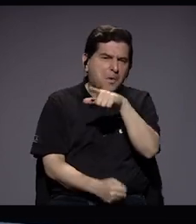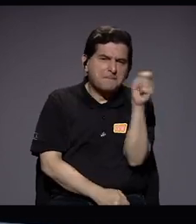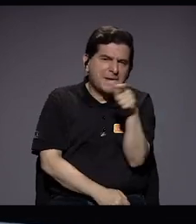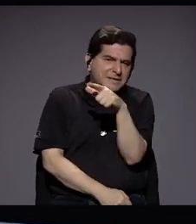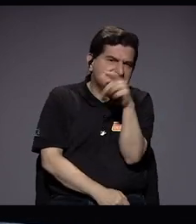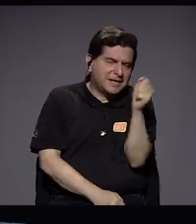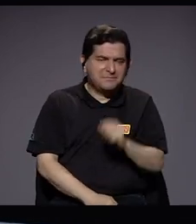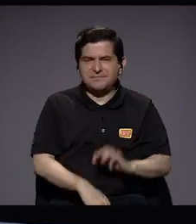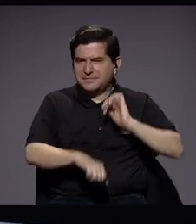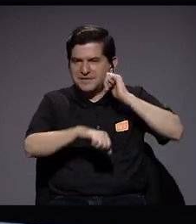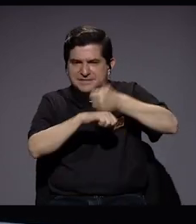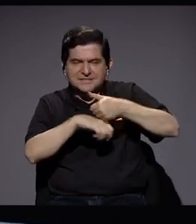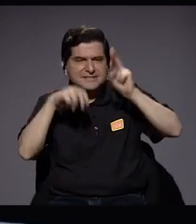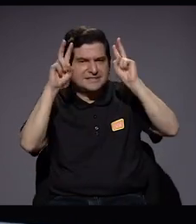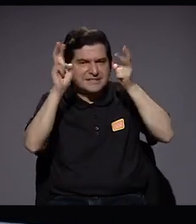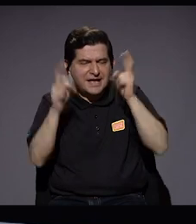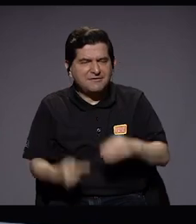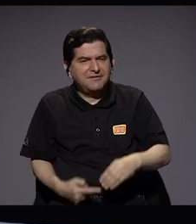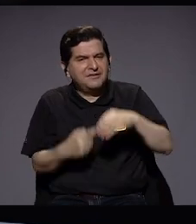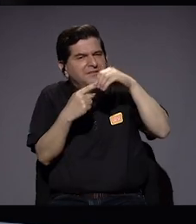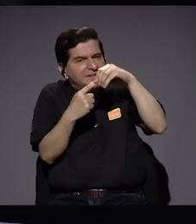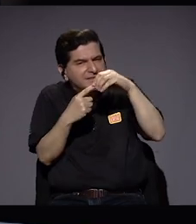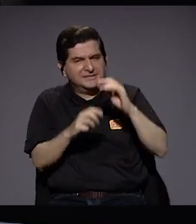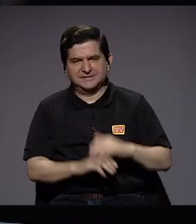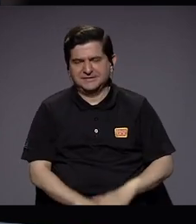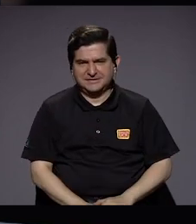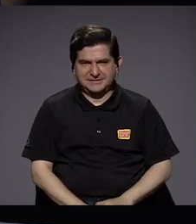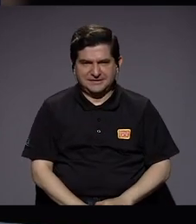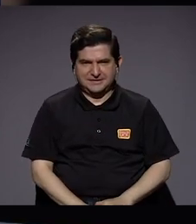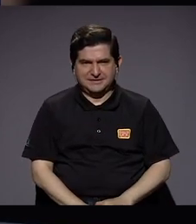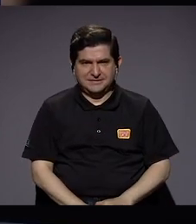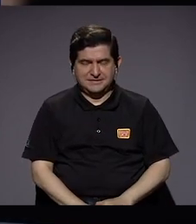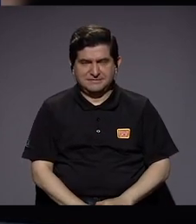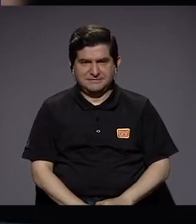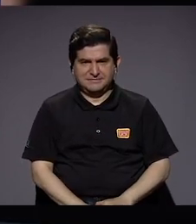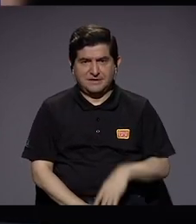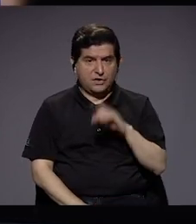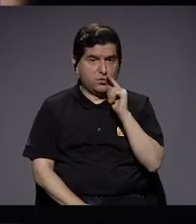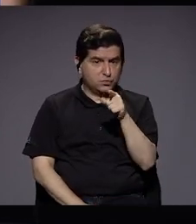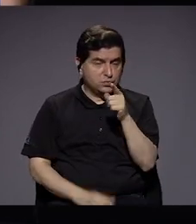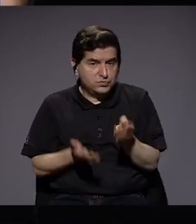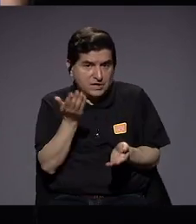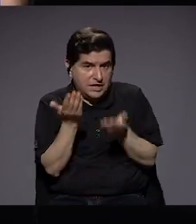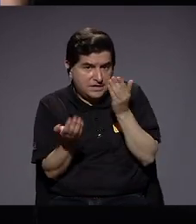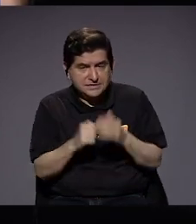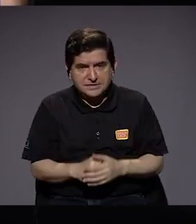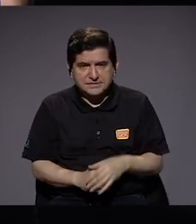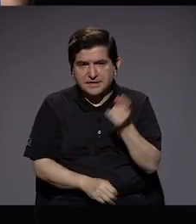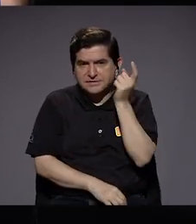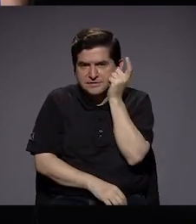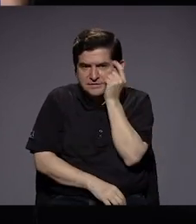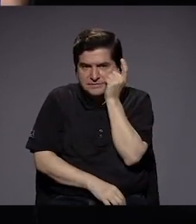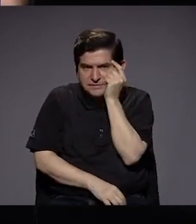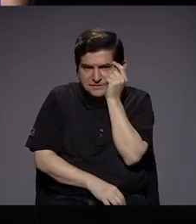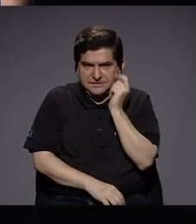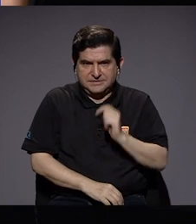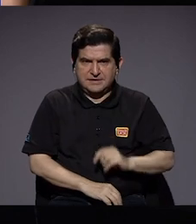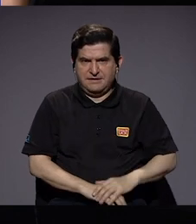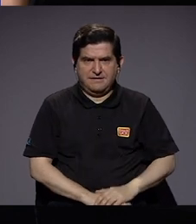¿Definen cuáles son los temas prioritarios? ¿Van definitivamente sobre cuáles son las